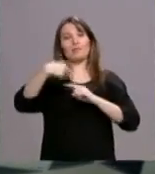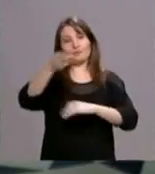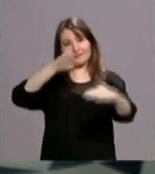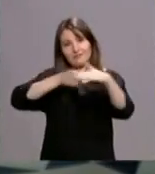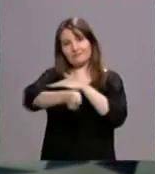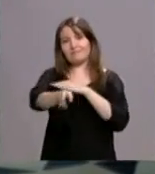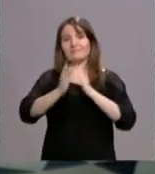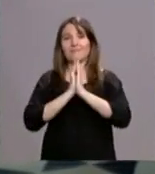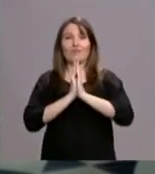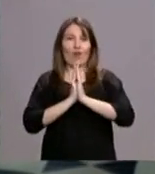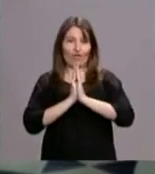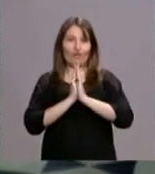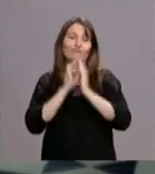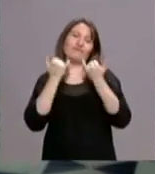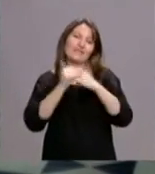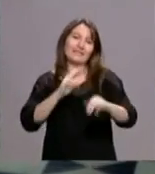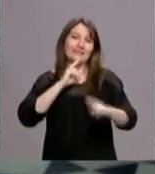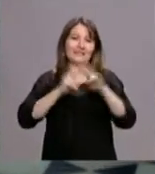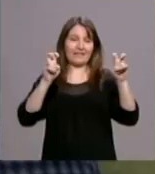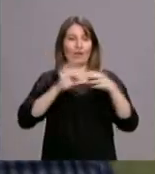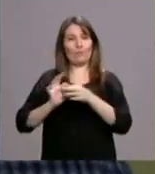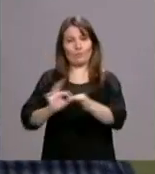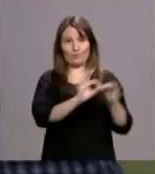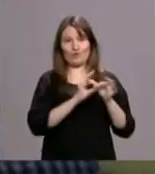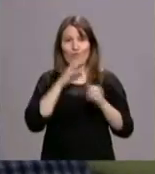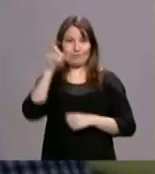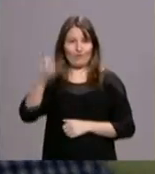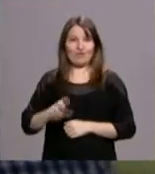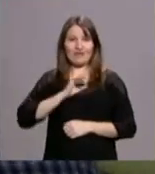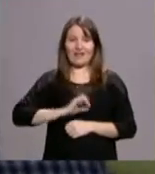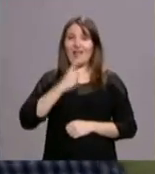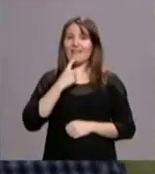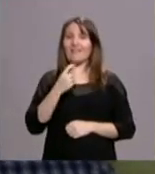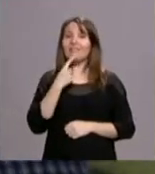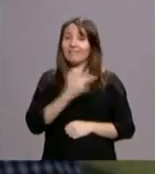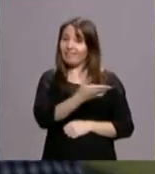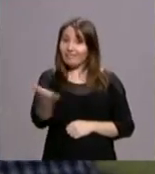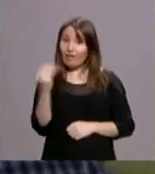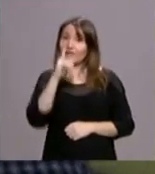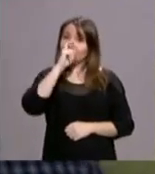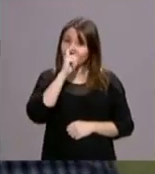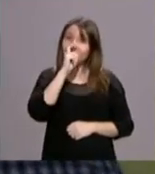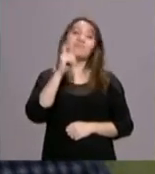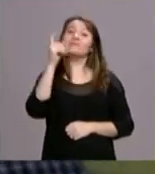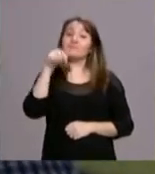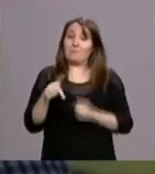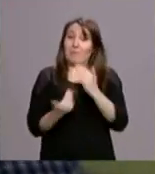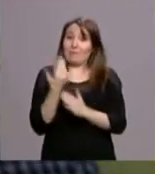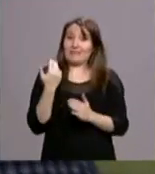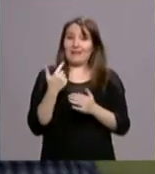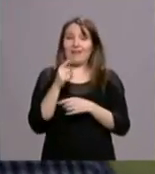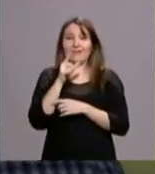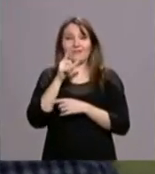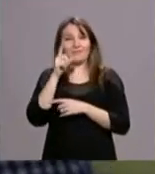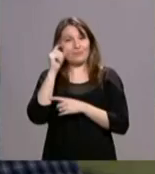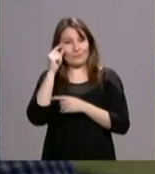fiesta de la comunión, como la denominó el Cardenal Osoro en sus palabras a los jóvenes. Recordó también el Twitter que esa misma mañana les escribía,